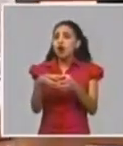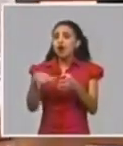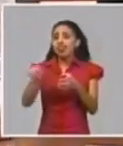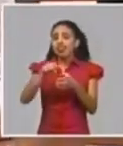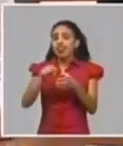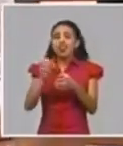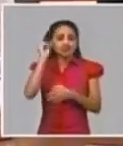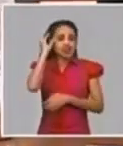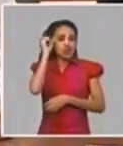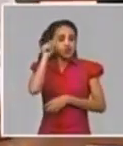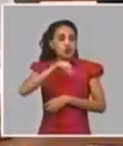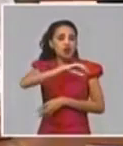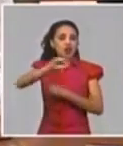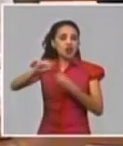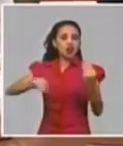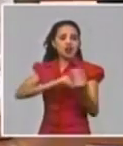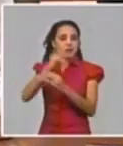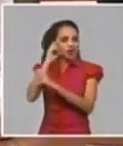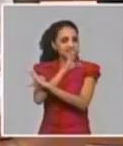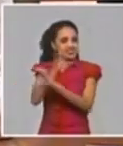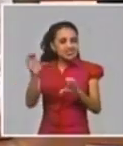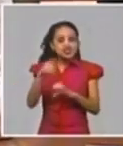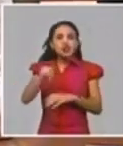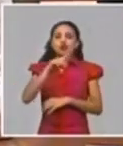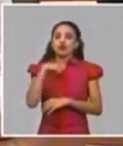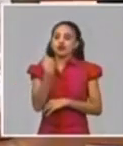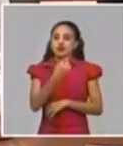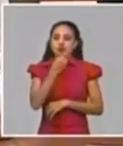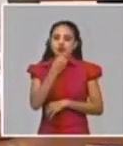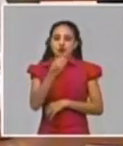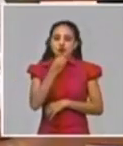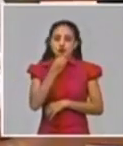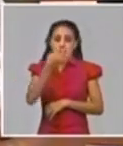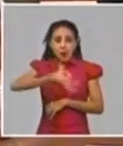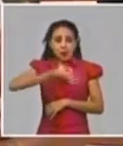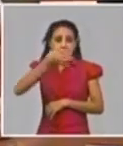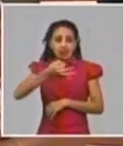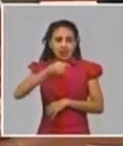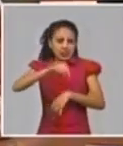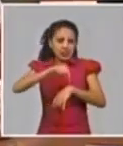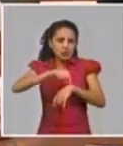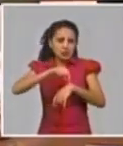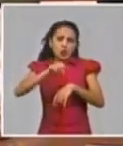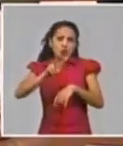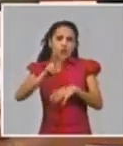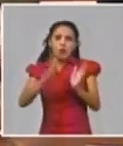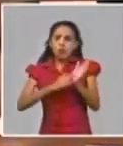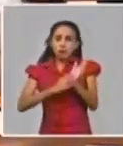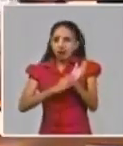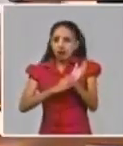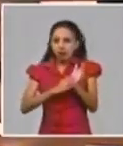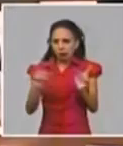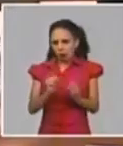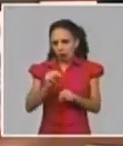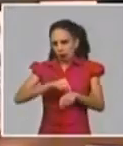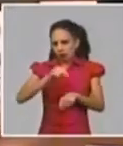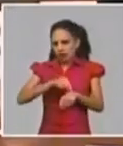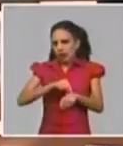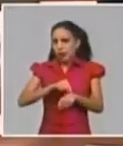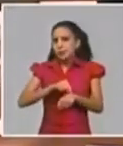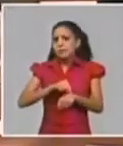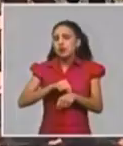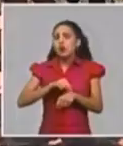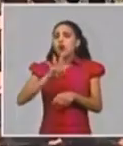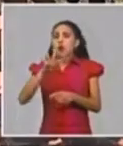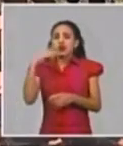a la ciencia. Nos ha permitido realmente hablar en apenas dos meses de cuatro ensayos clínicos de más de 70 investigaciones.